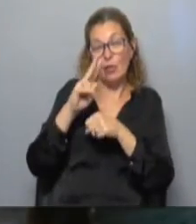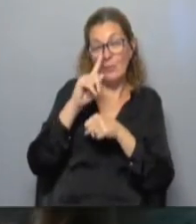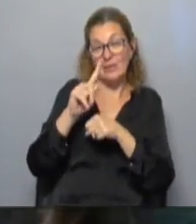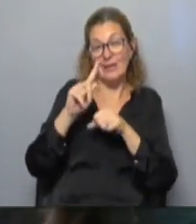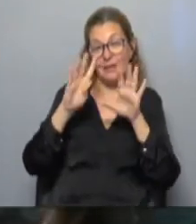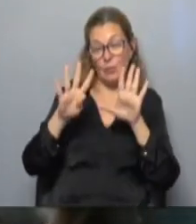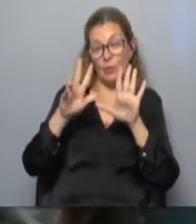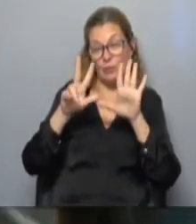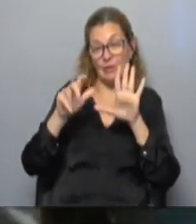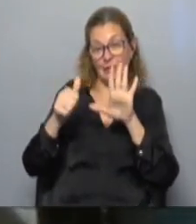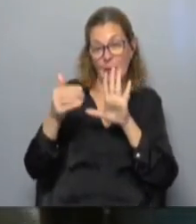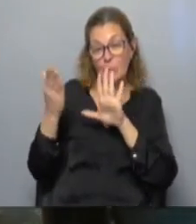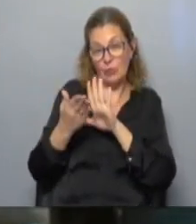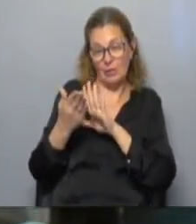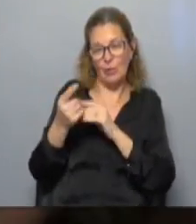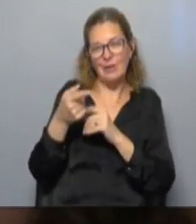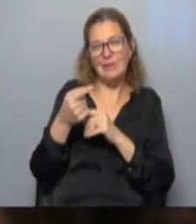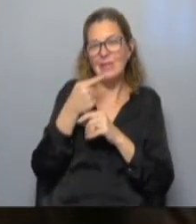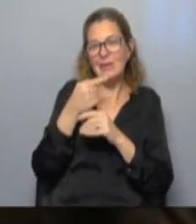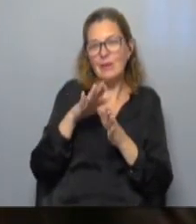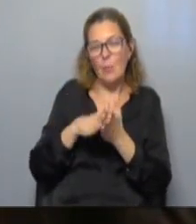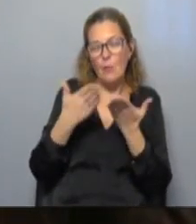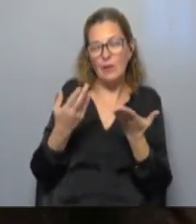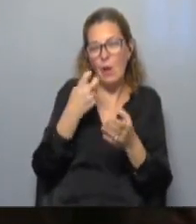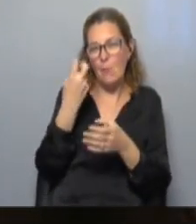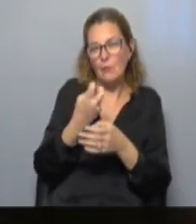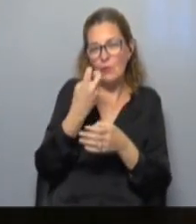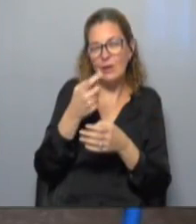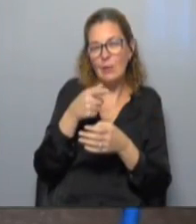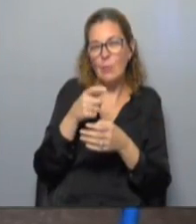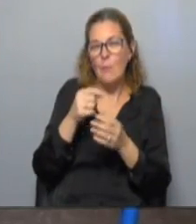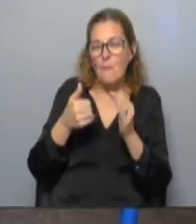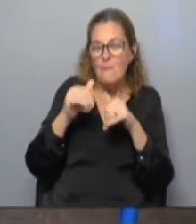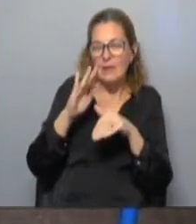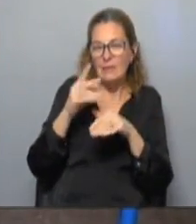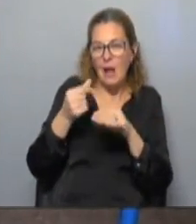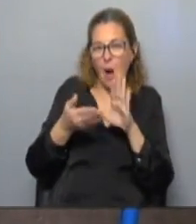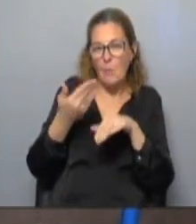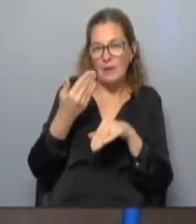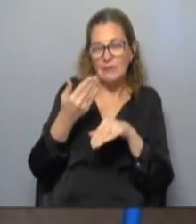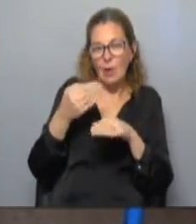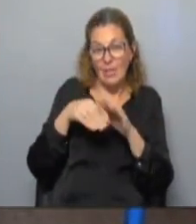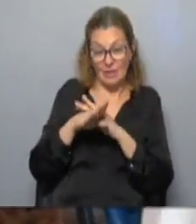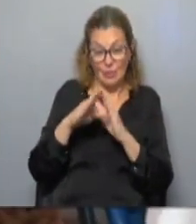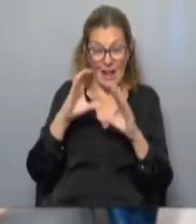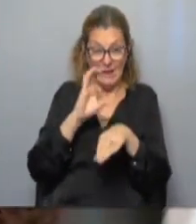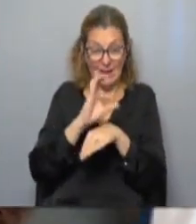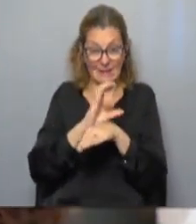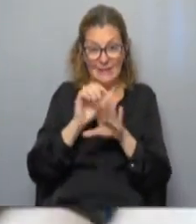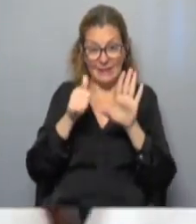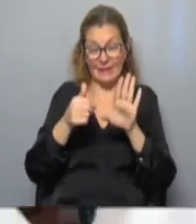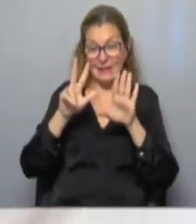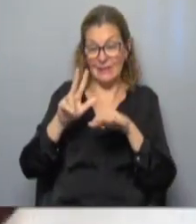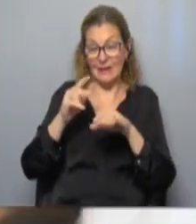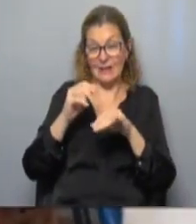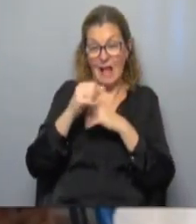prepandemia, fue de 86%. Según lo publicado por Búsqueda, aunque hubo un leve aumento de los días en aula, que pasaron de 63